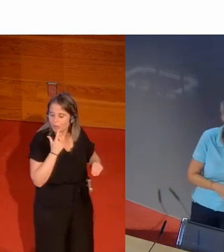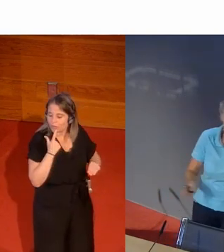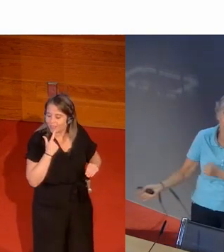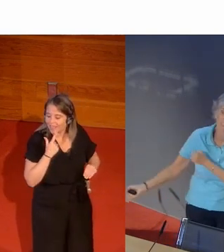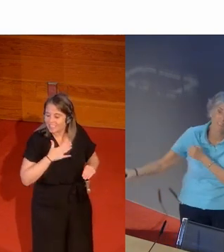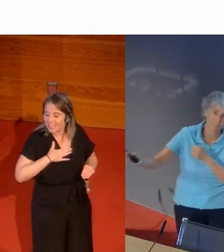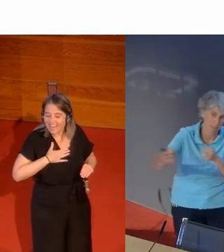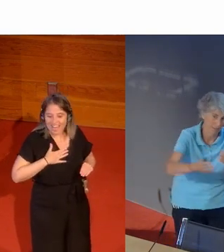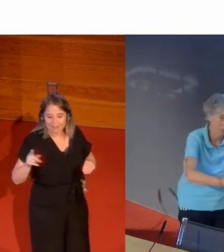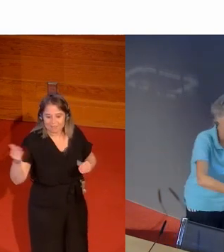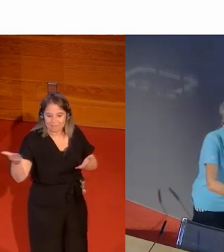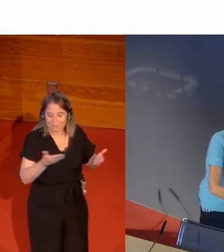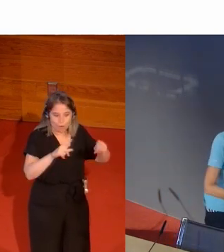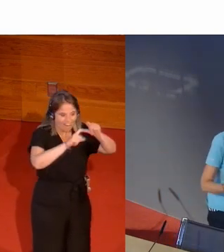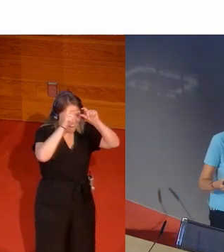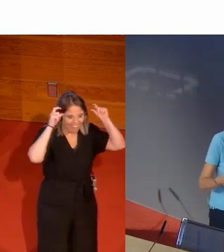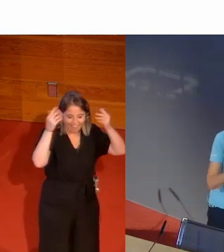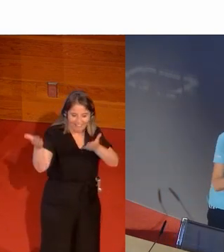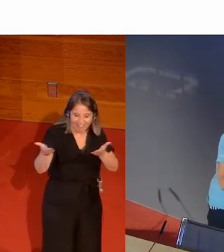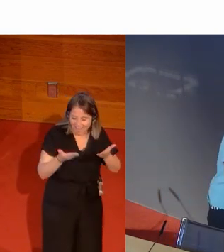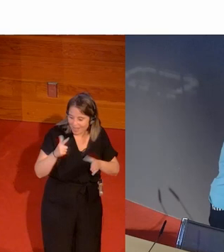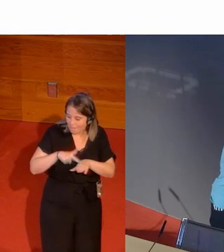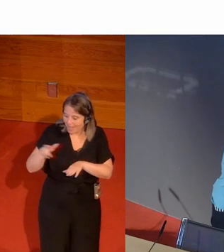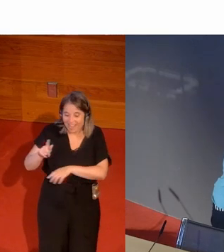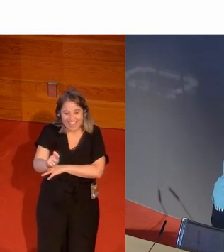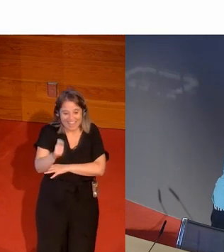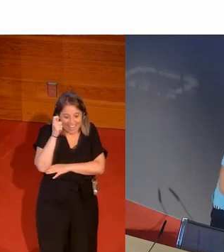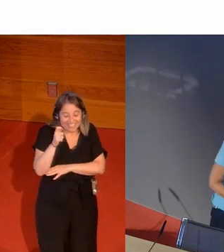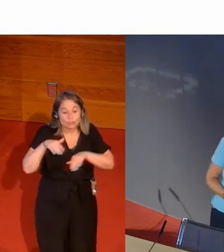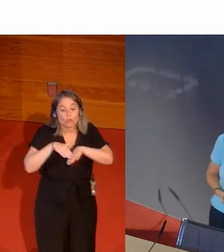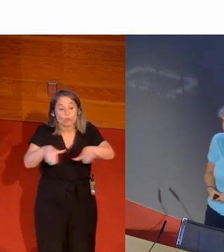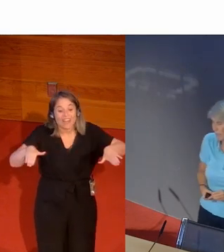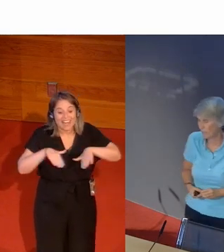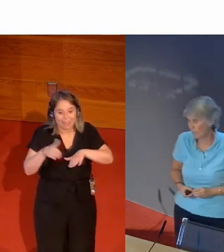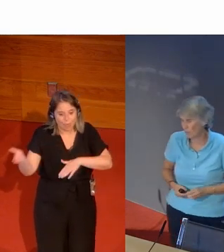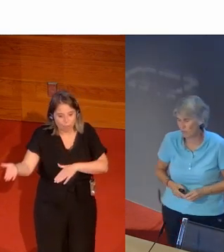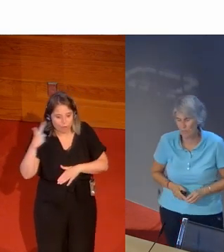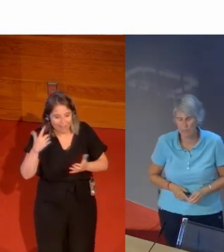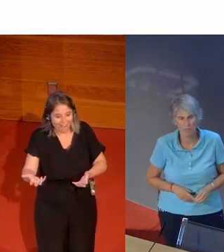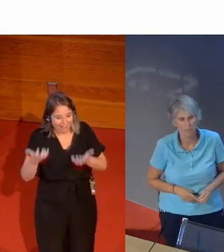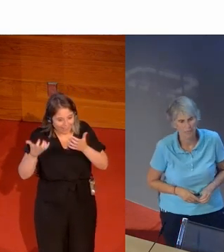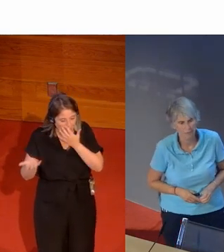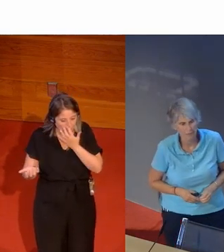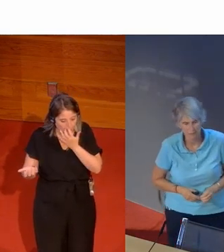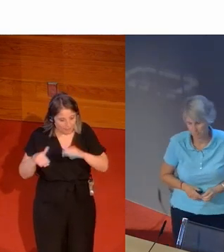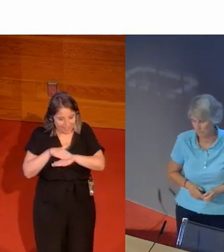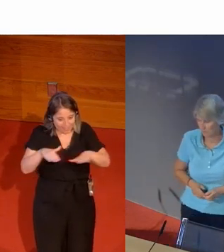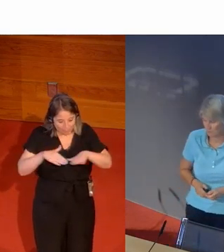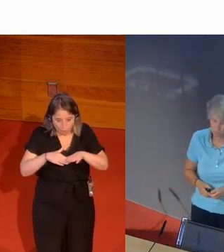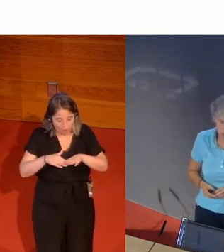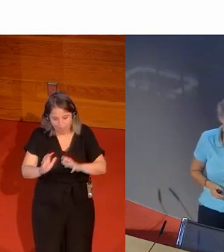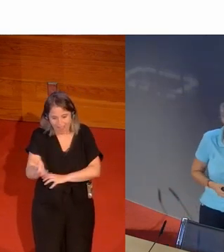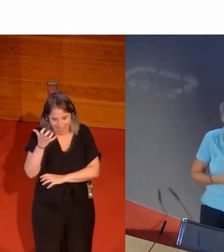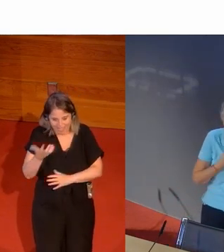admiradora de Nadal no traigas a Nadal para resaltar el éxito de una nadadora que ha ganado a Ledequi